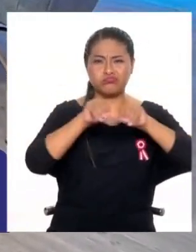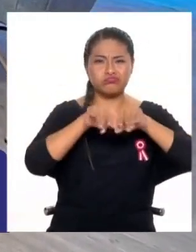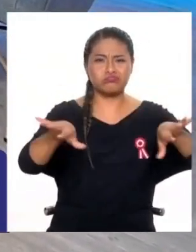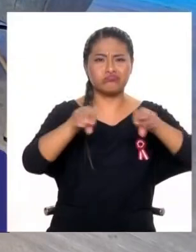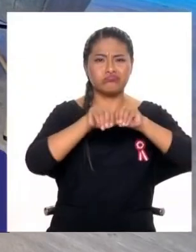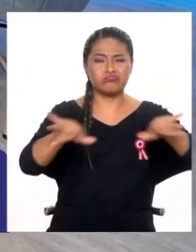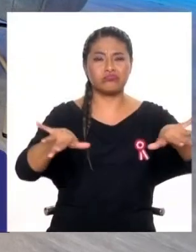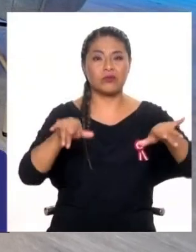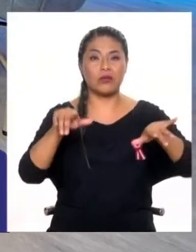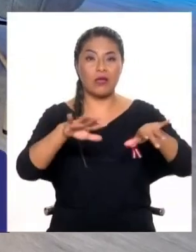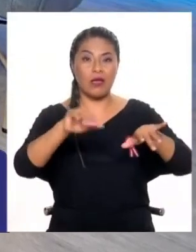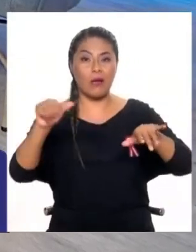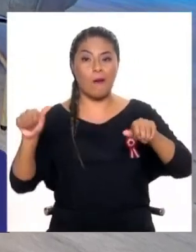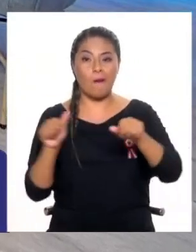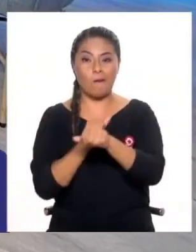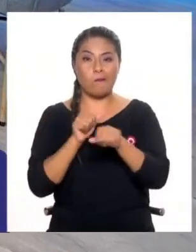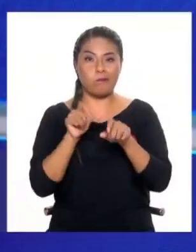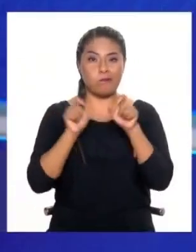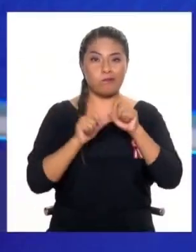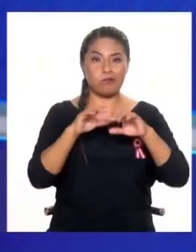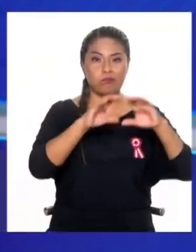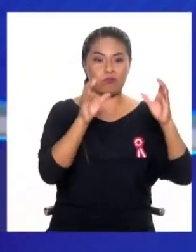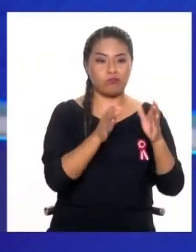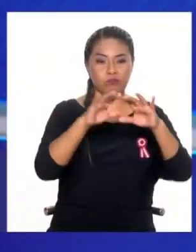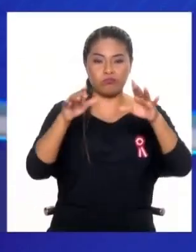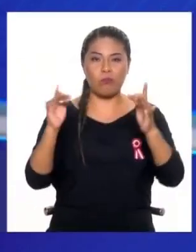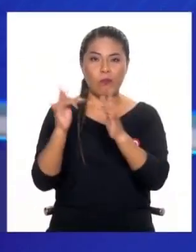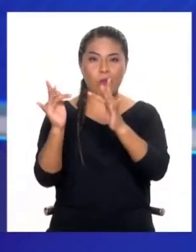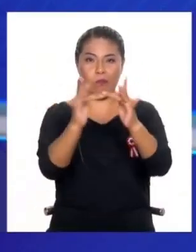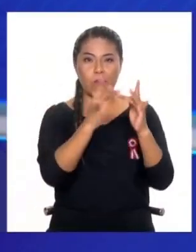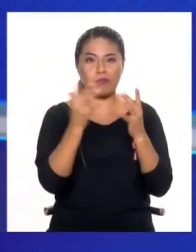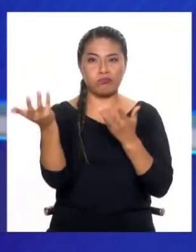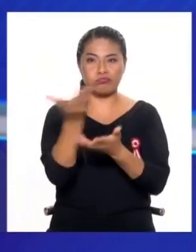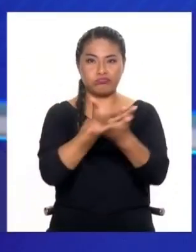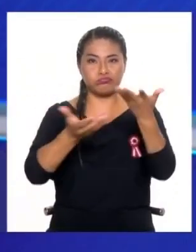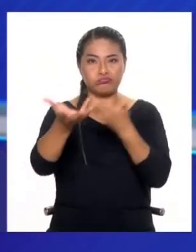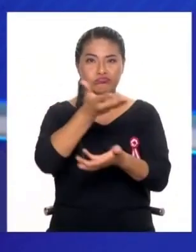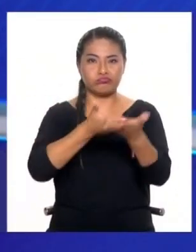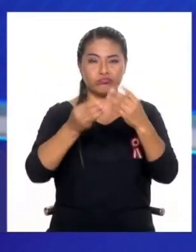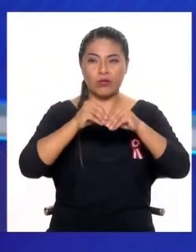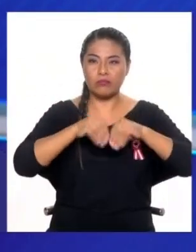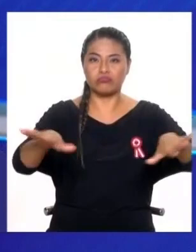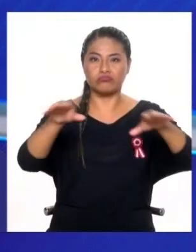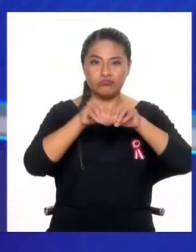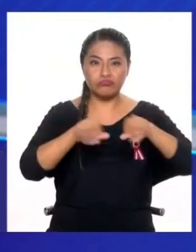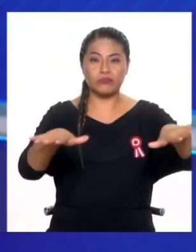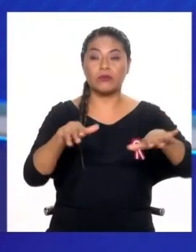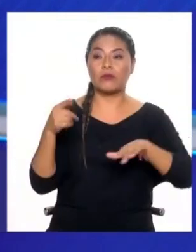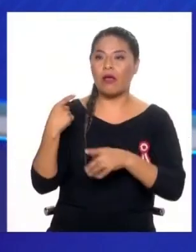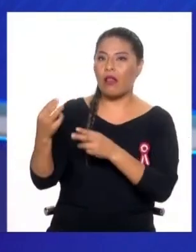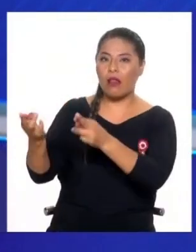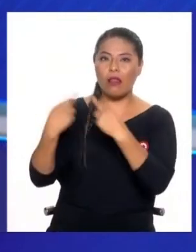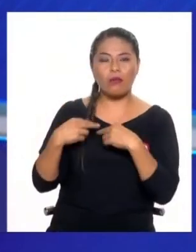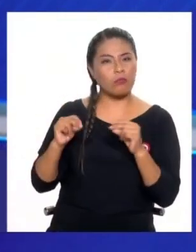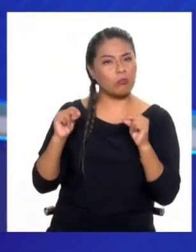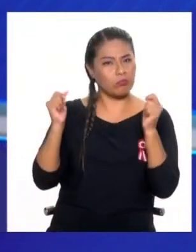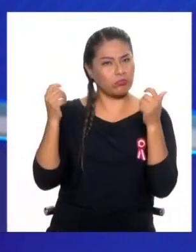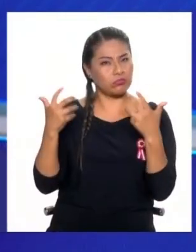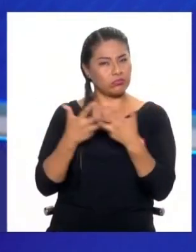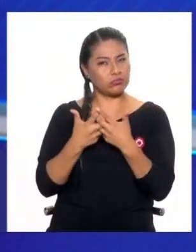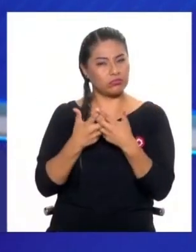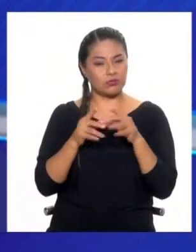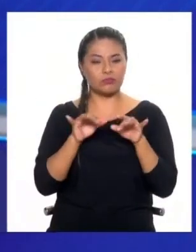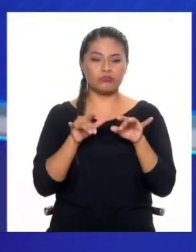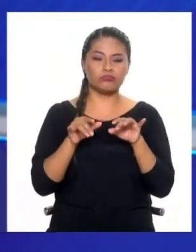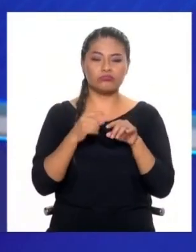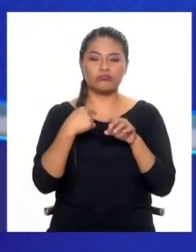respondiendo detrás son mil máquinas combinadas, ¿no? Y esas mil máquinas combinadas te dan una respuesta muy coherente porque